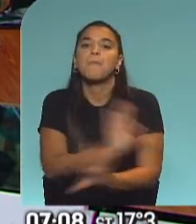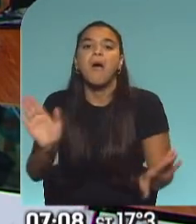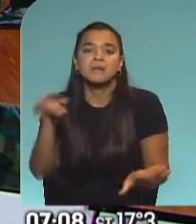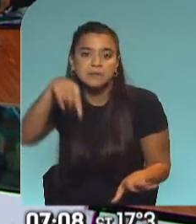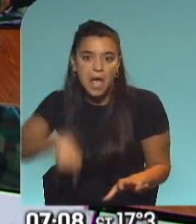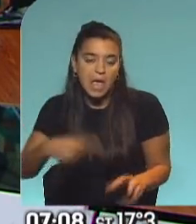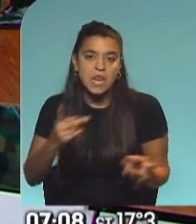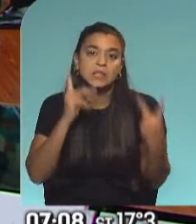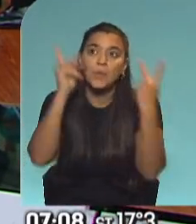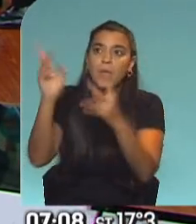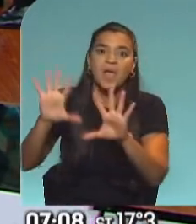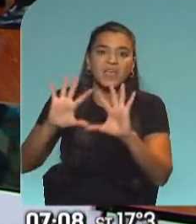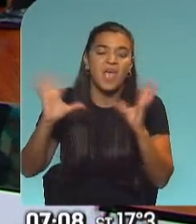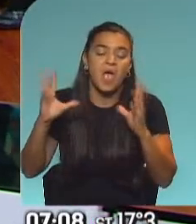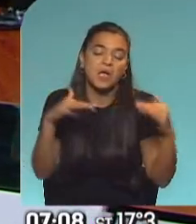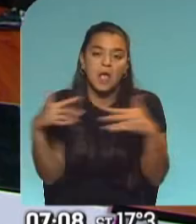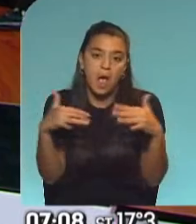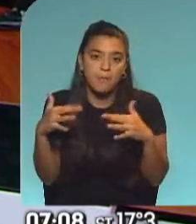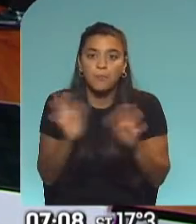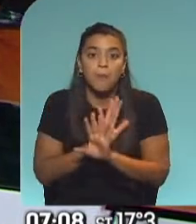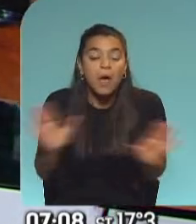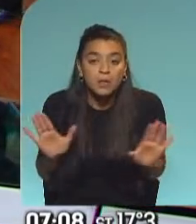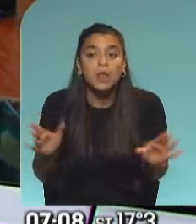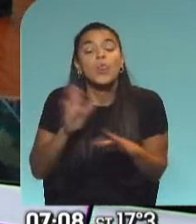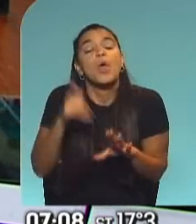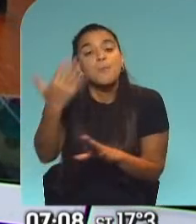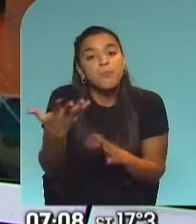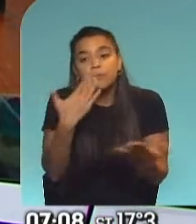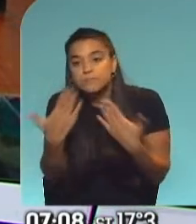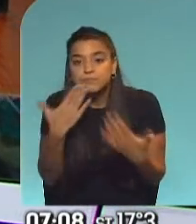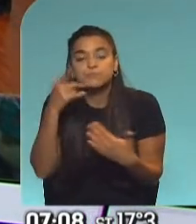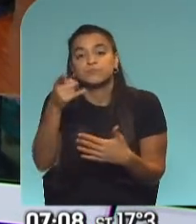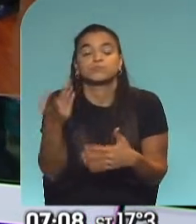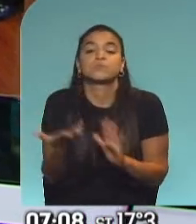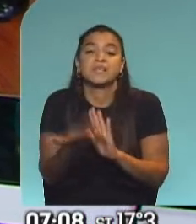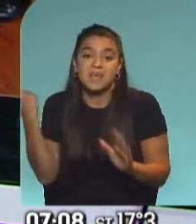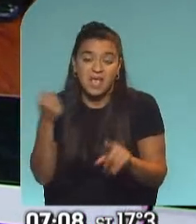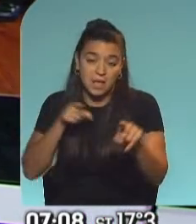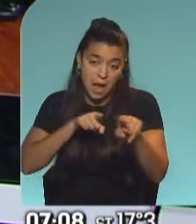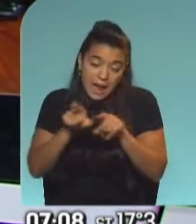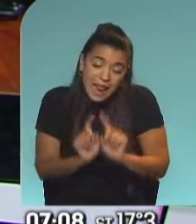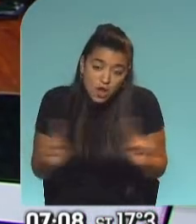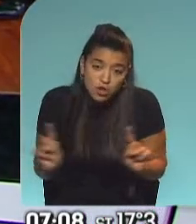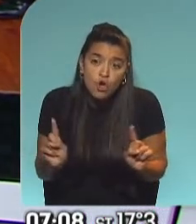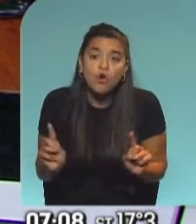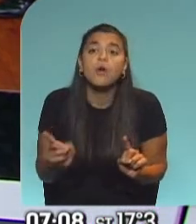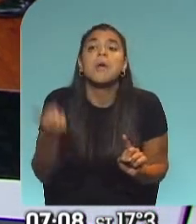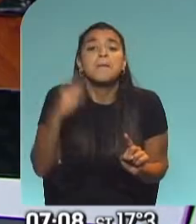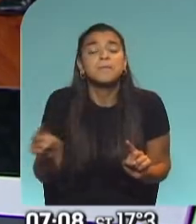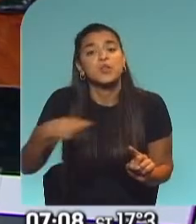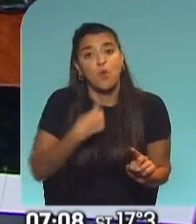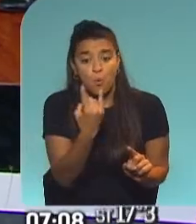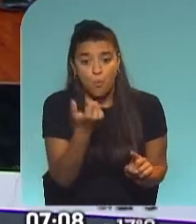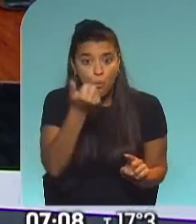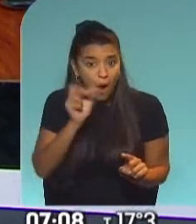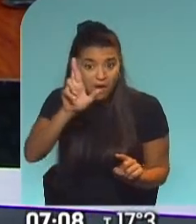esta gira. Es marcar una tendencia, después hablar con el deportista, no te voy a retirar de la carrera, obviamente no soy quien, pero yo soy la UAR,